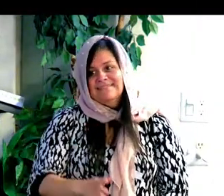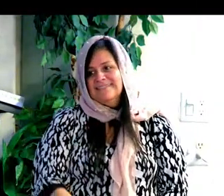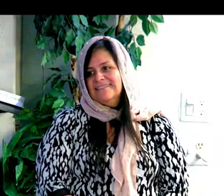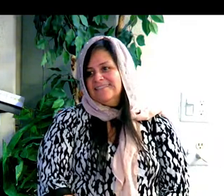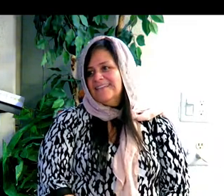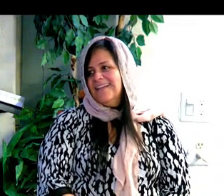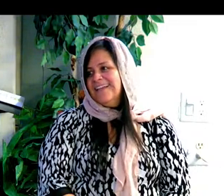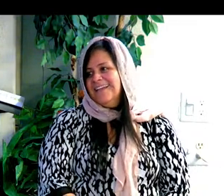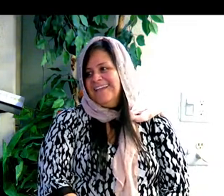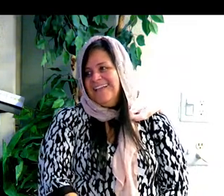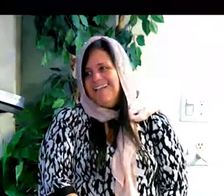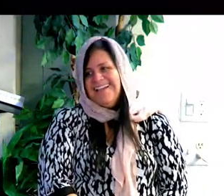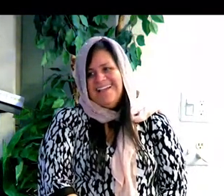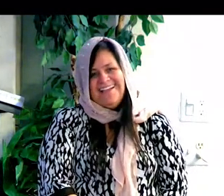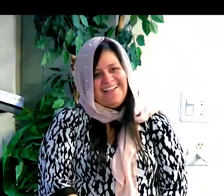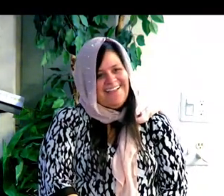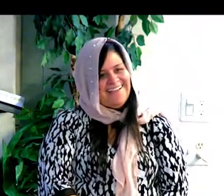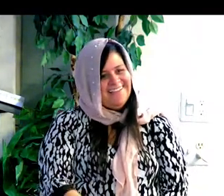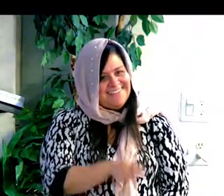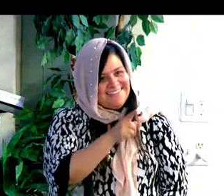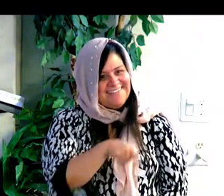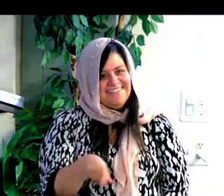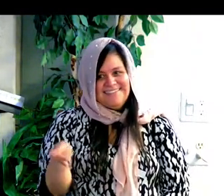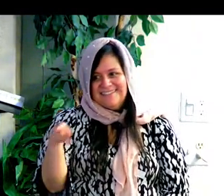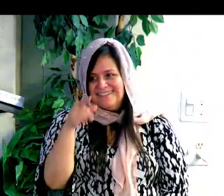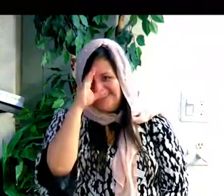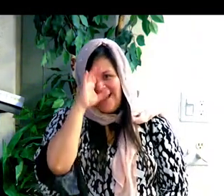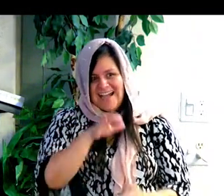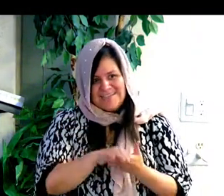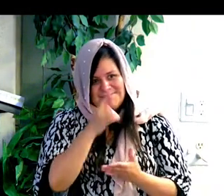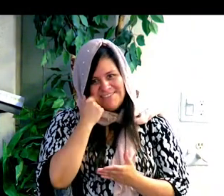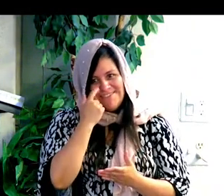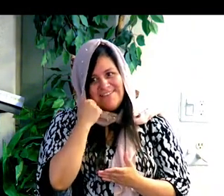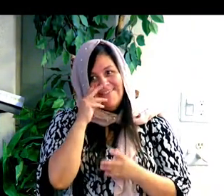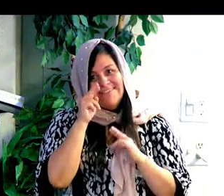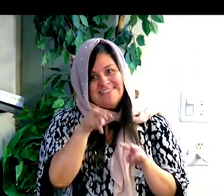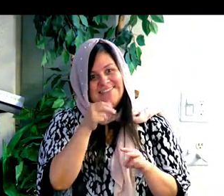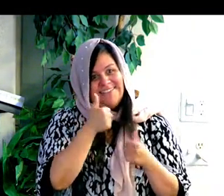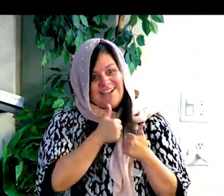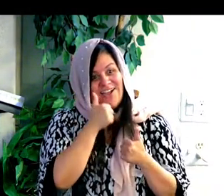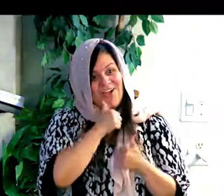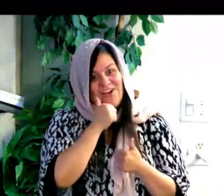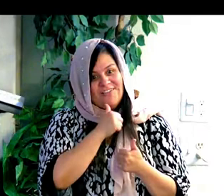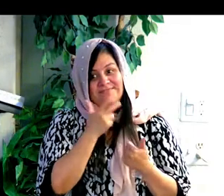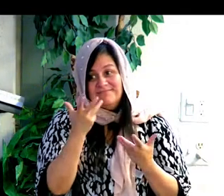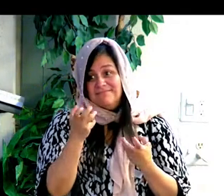¿por qué estás llorando? ¿Estás como dudando de esta situación, de esta decisión?